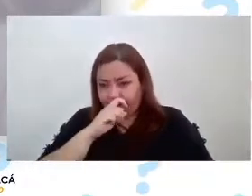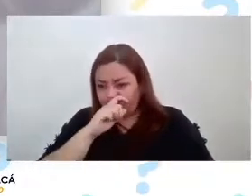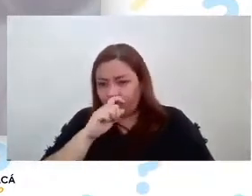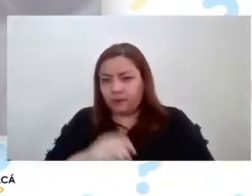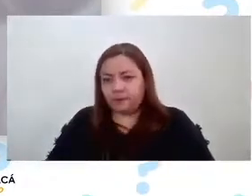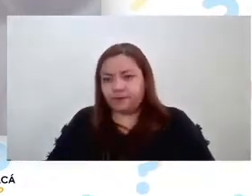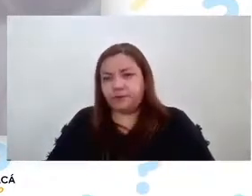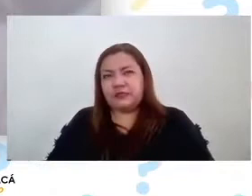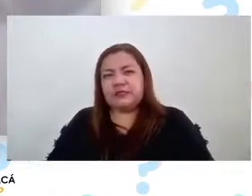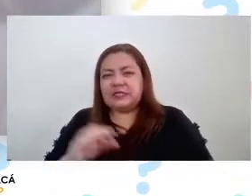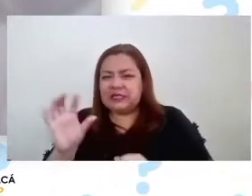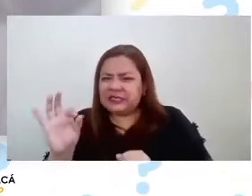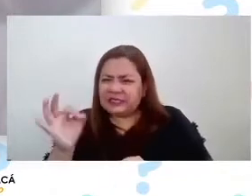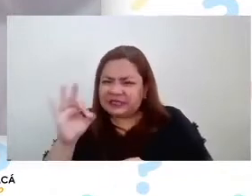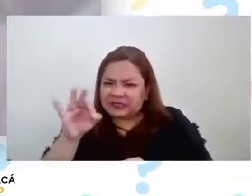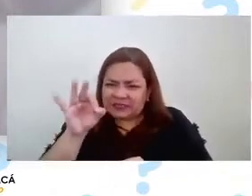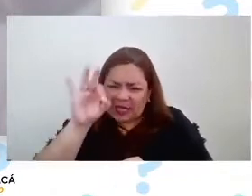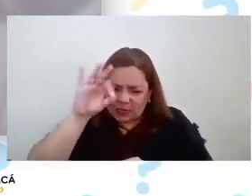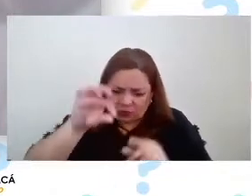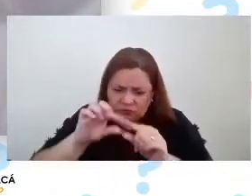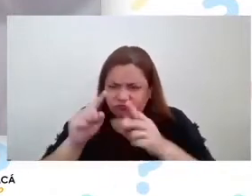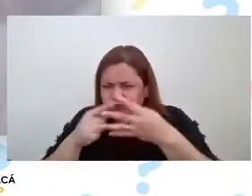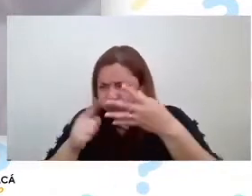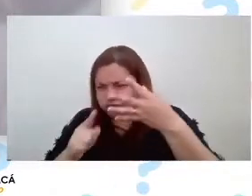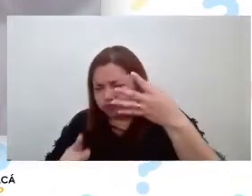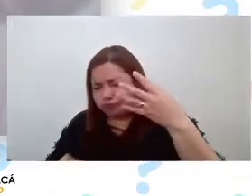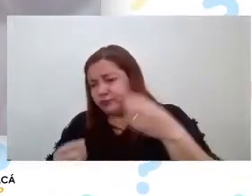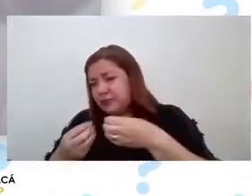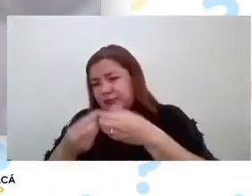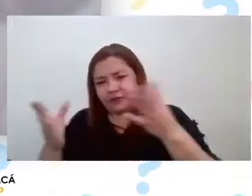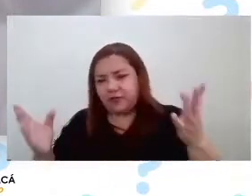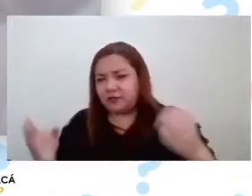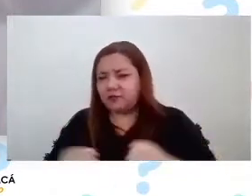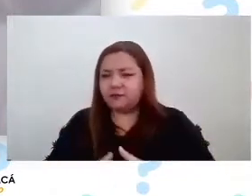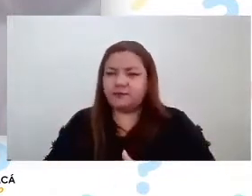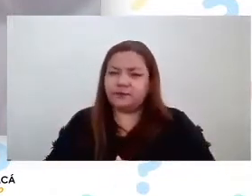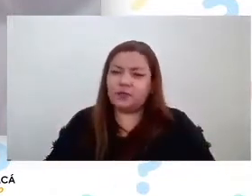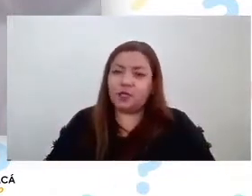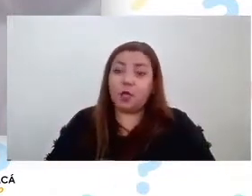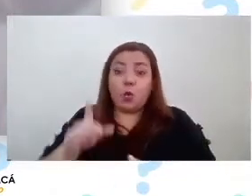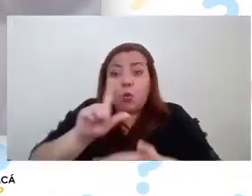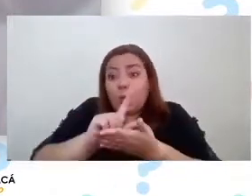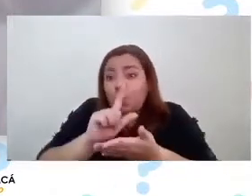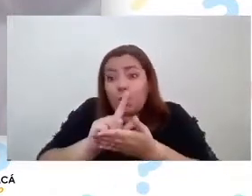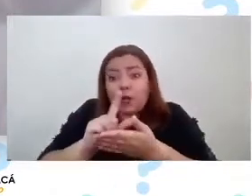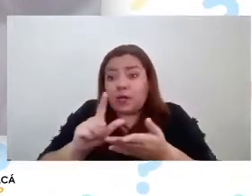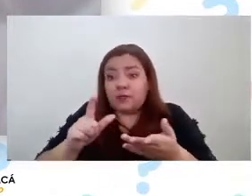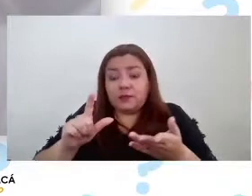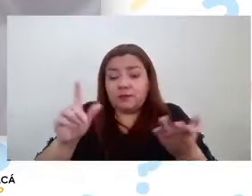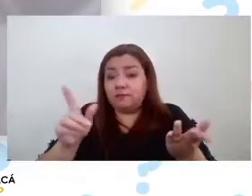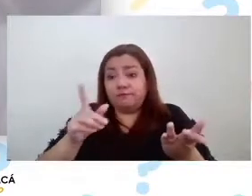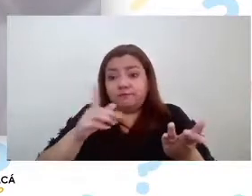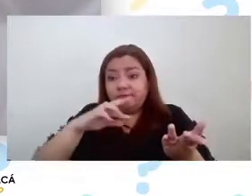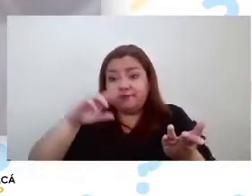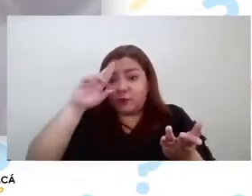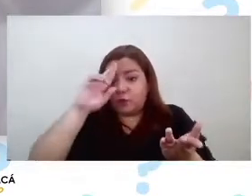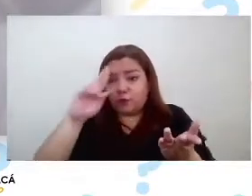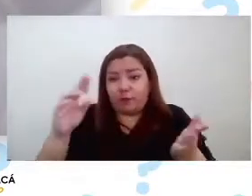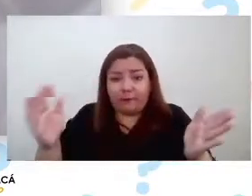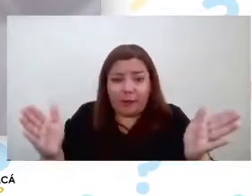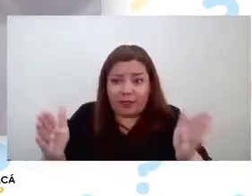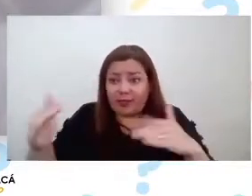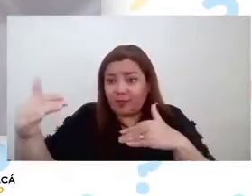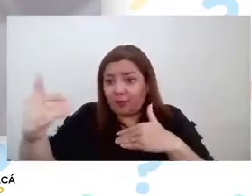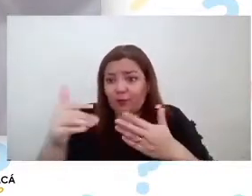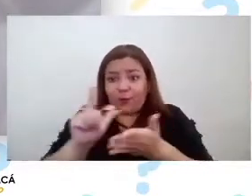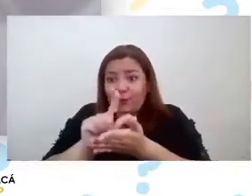insectos o sea realmente acá como un lugar tan extraño donde en un pequeño espacio nosotros acá